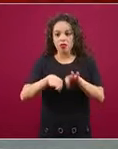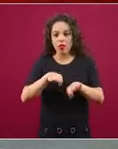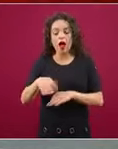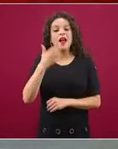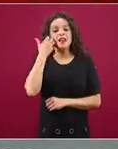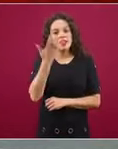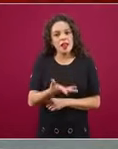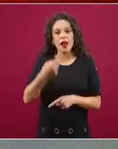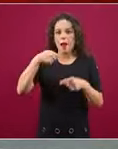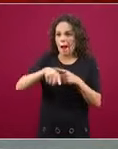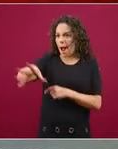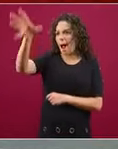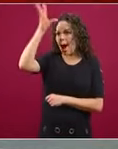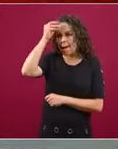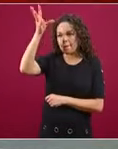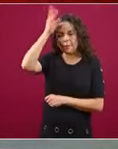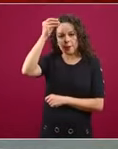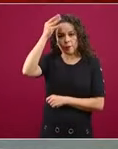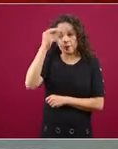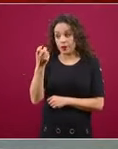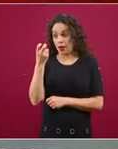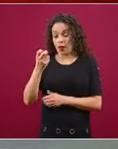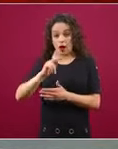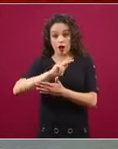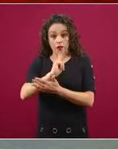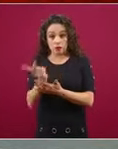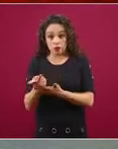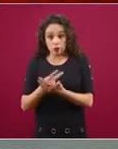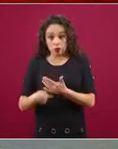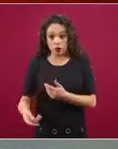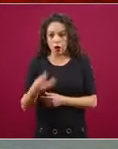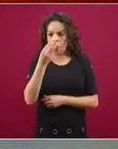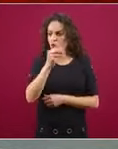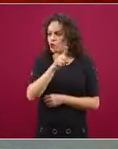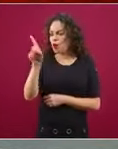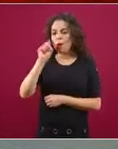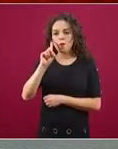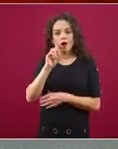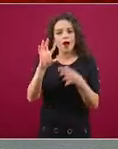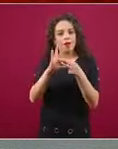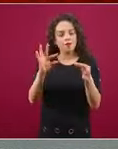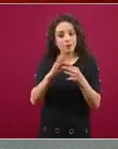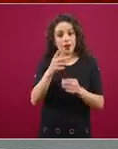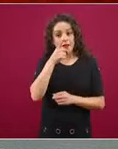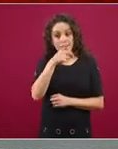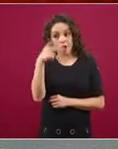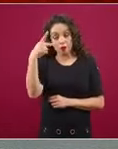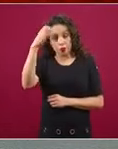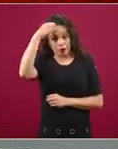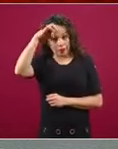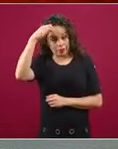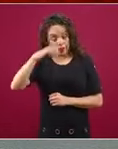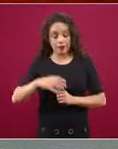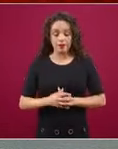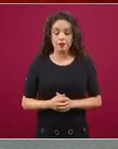aprendices. Este programa, muchas nos han contado que les ha permitido